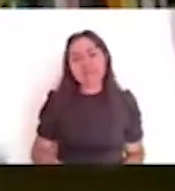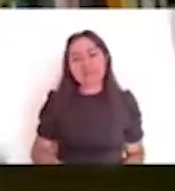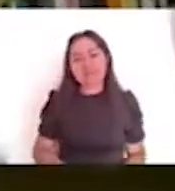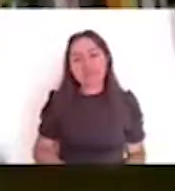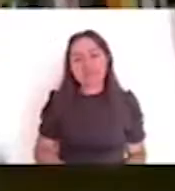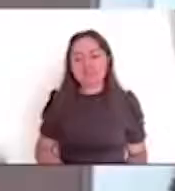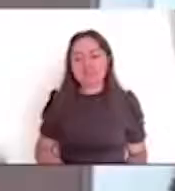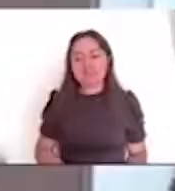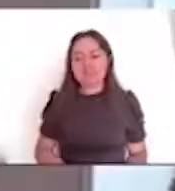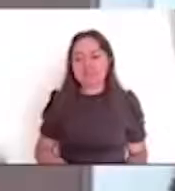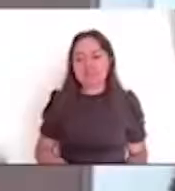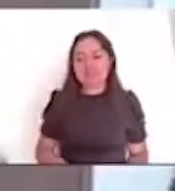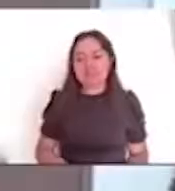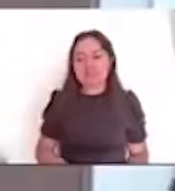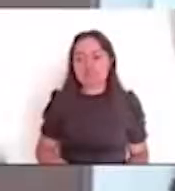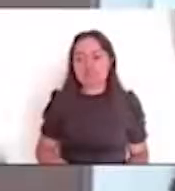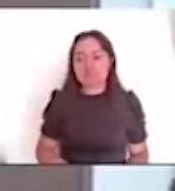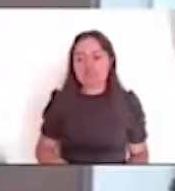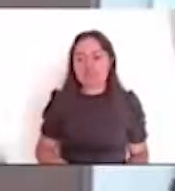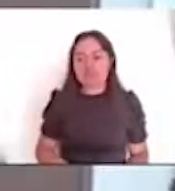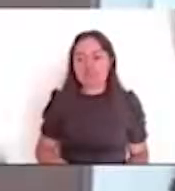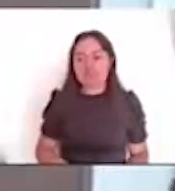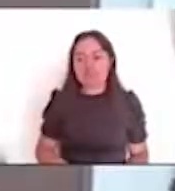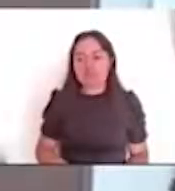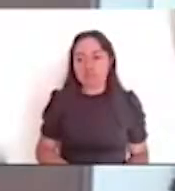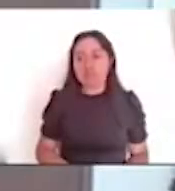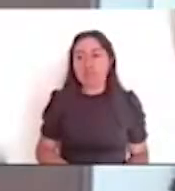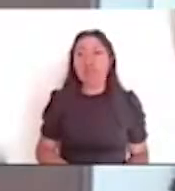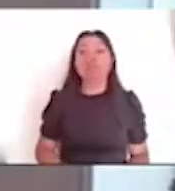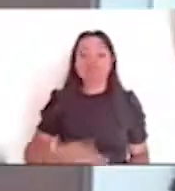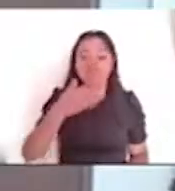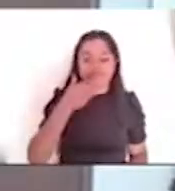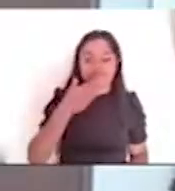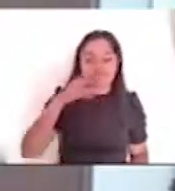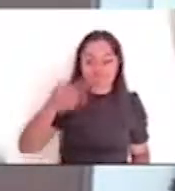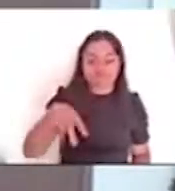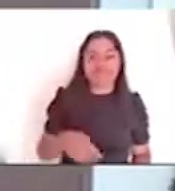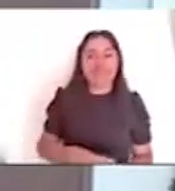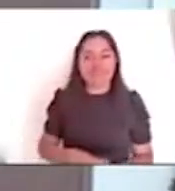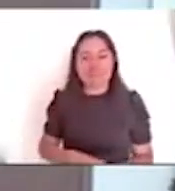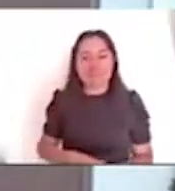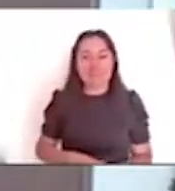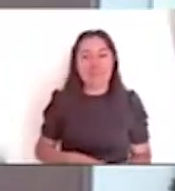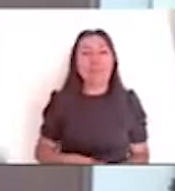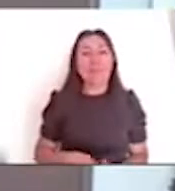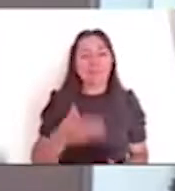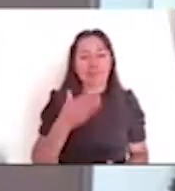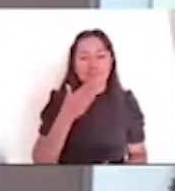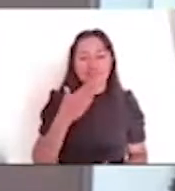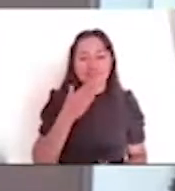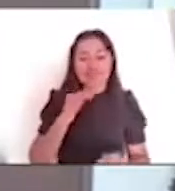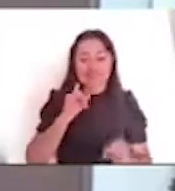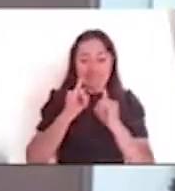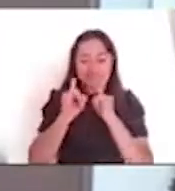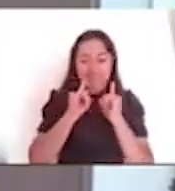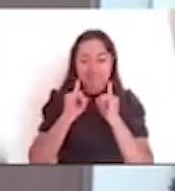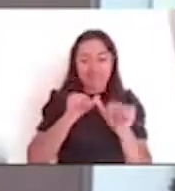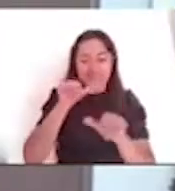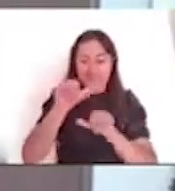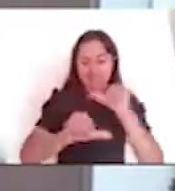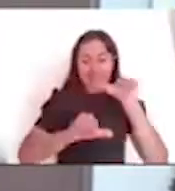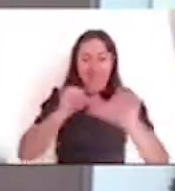Es cierto. Cris Amora dice, buen día, excelente manera de preservar la cultura